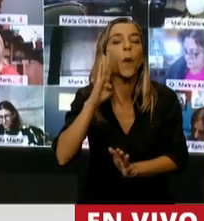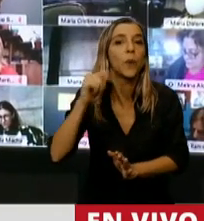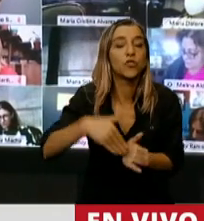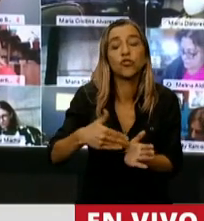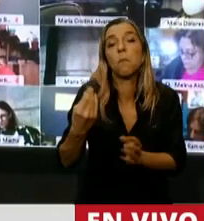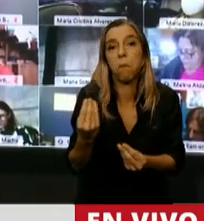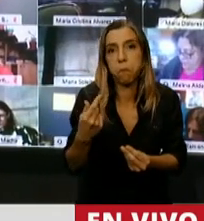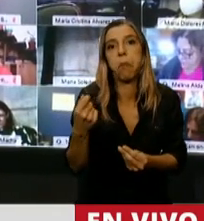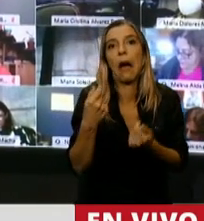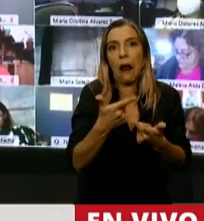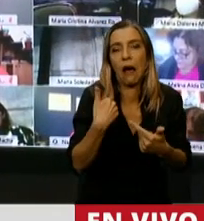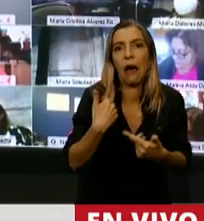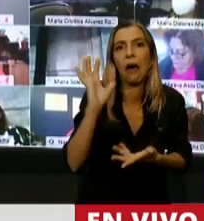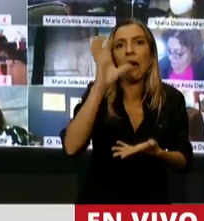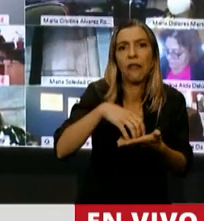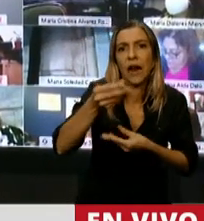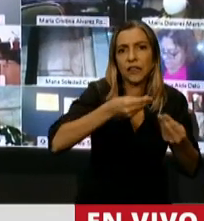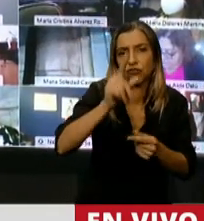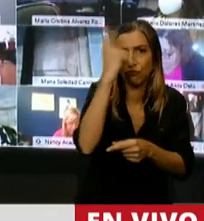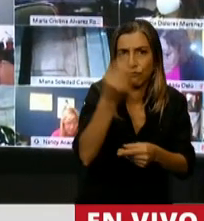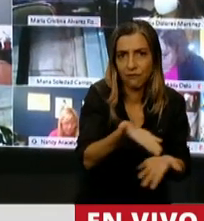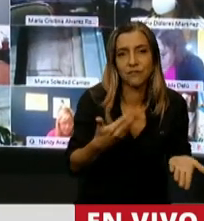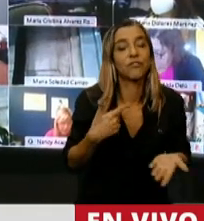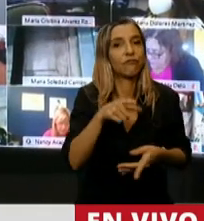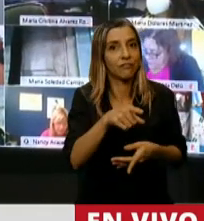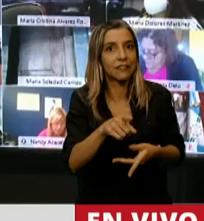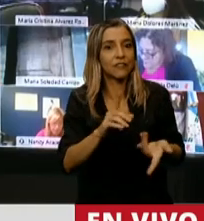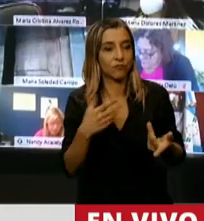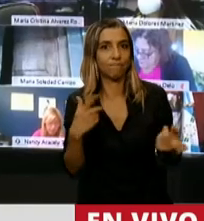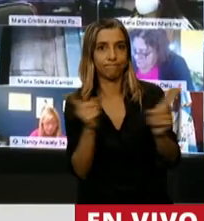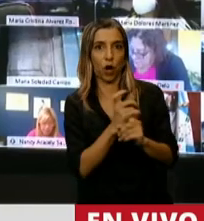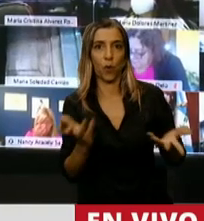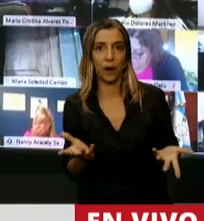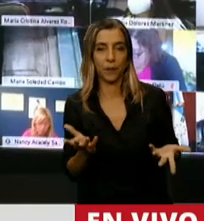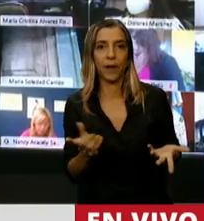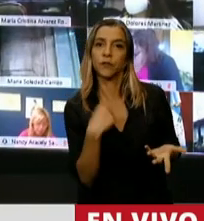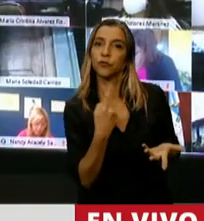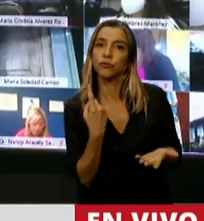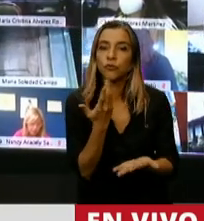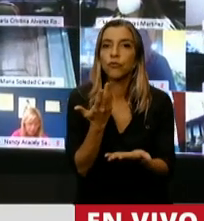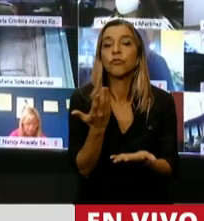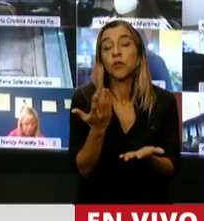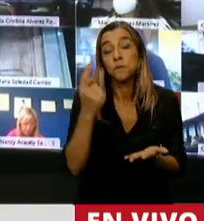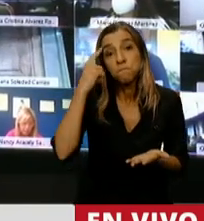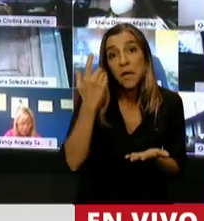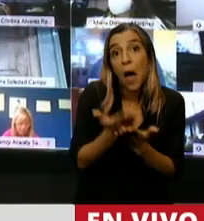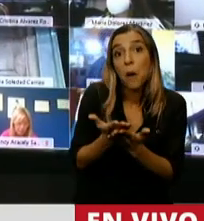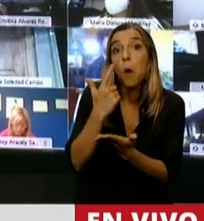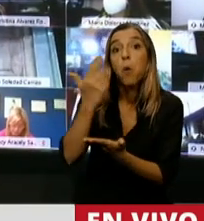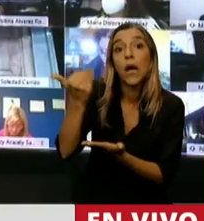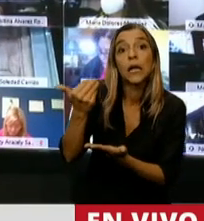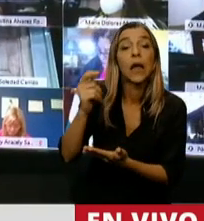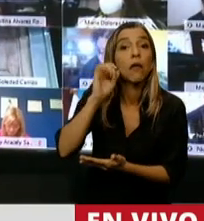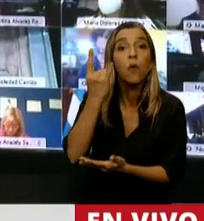obviamente esto está petiendo presión y esto es parte del problema. Y lo que nos propone el Ministro Guzmán es trazar un